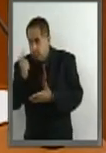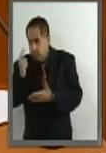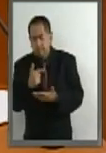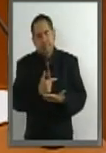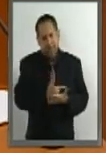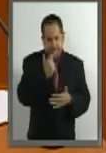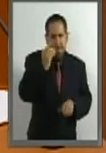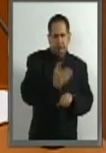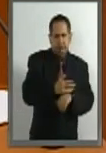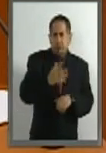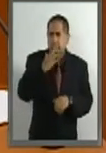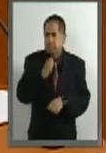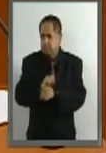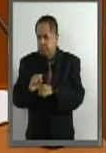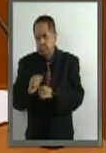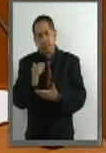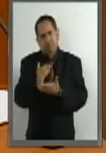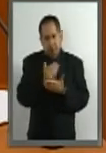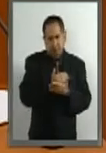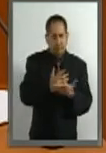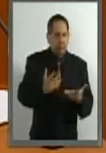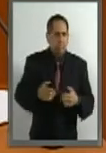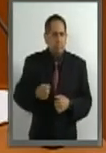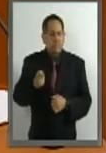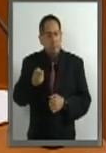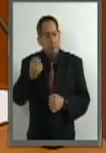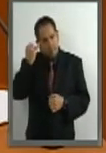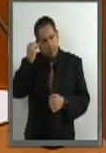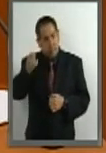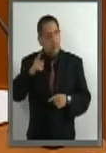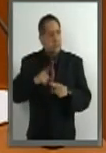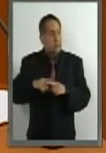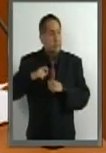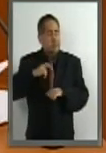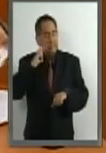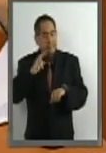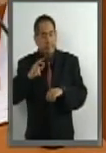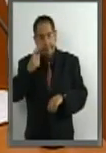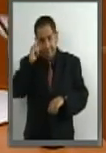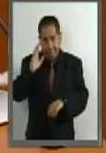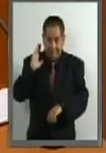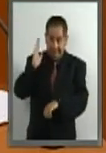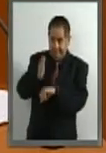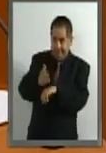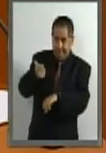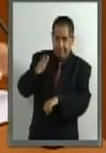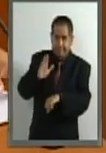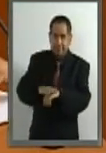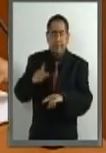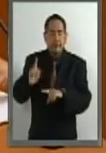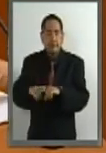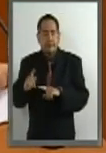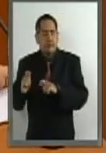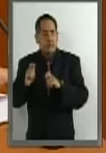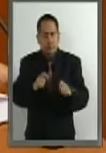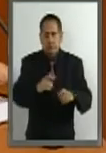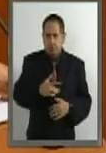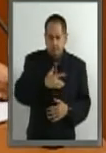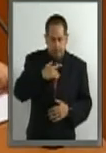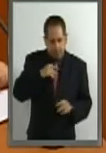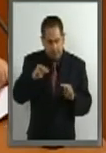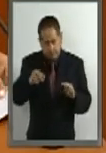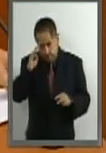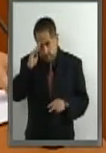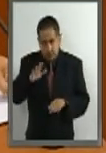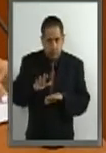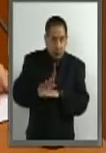proporcionalidad. Y bajo dicha premisa, la autoridad responsable de imponer sanciones administrativas deberá tomar en cuenta el